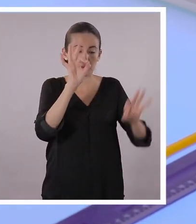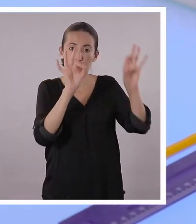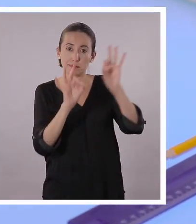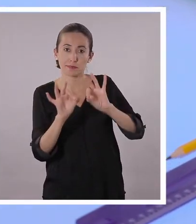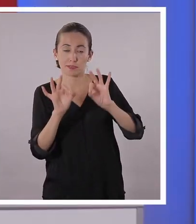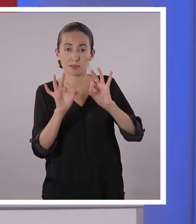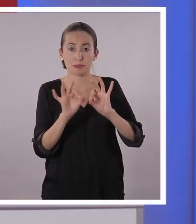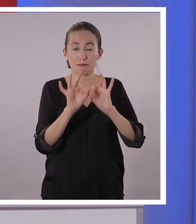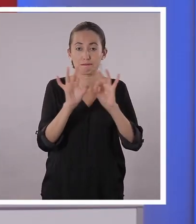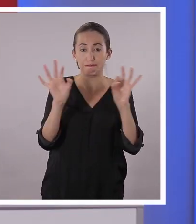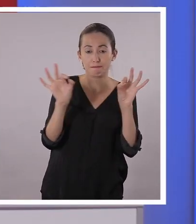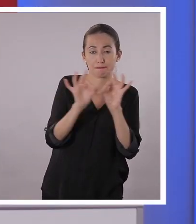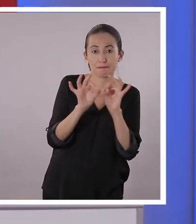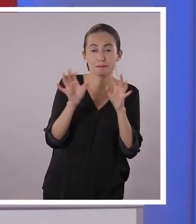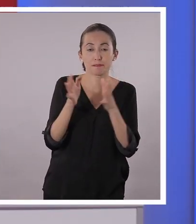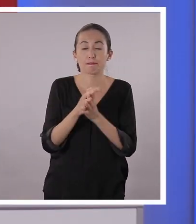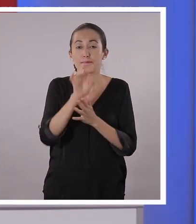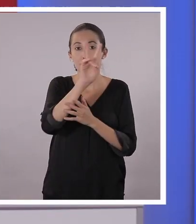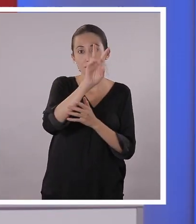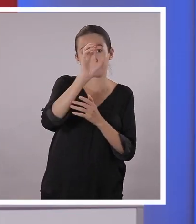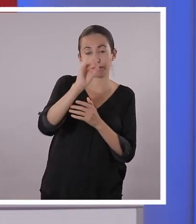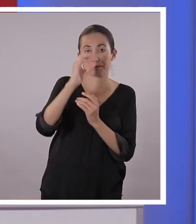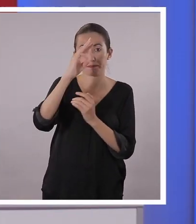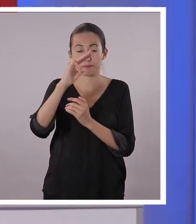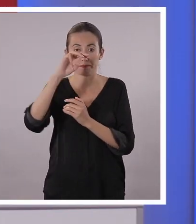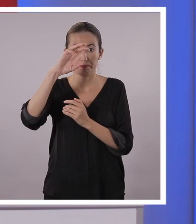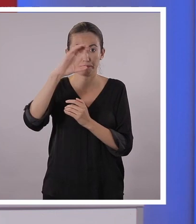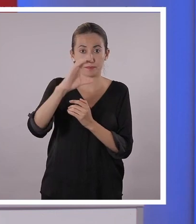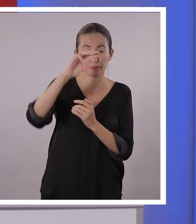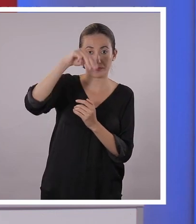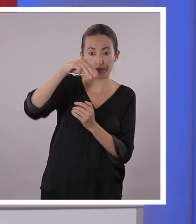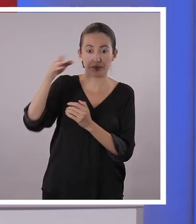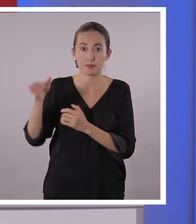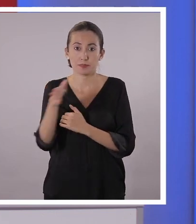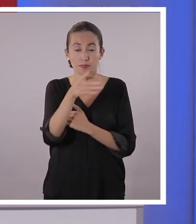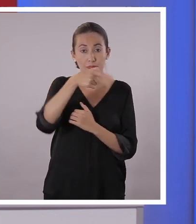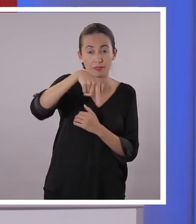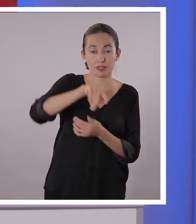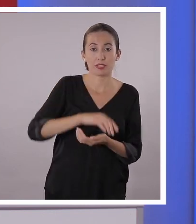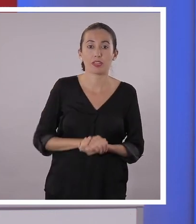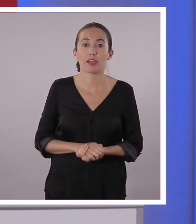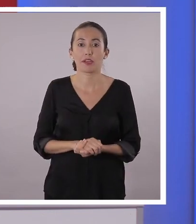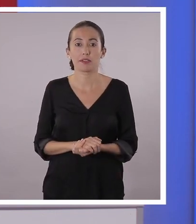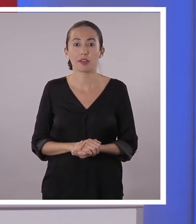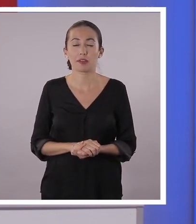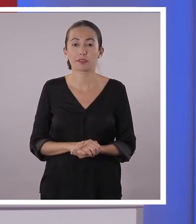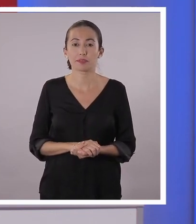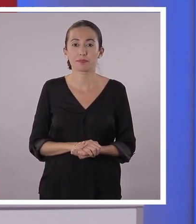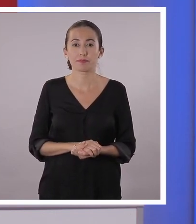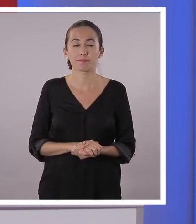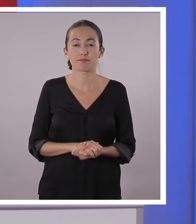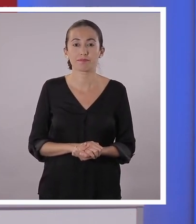de estos palitos delgados y medir 20 centímetros en cada uno de ellos con la ayuda de nuestra regla.